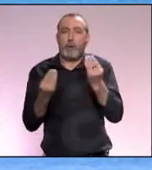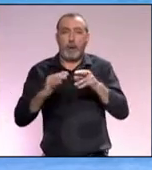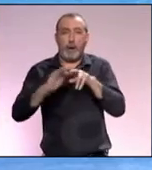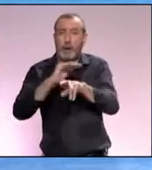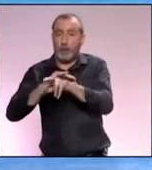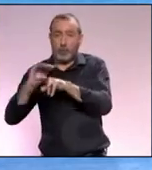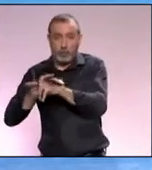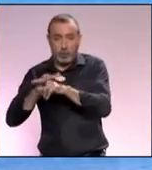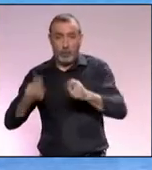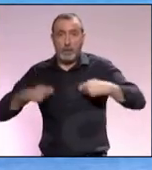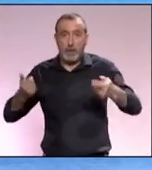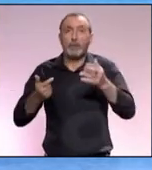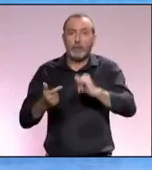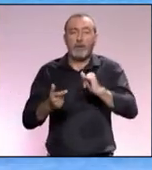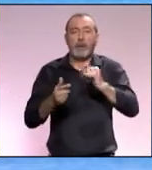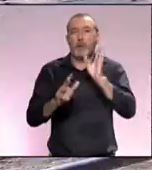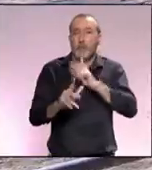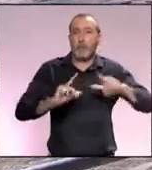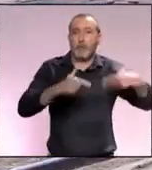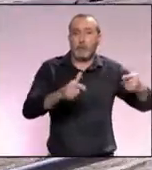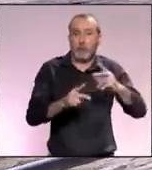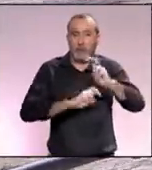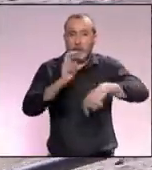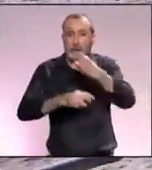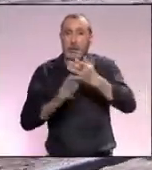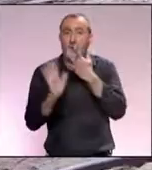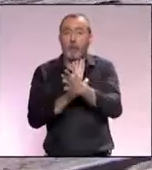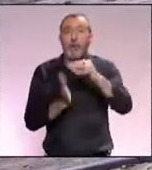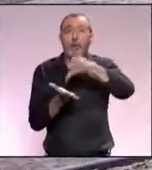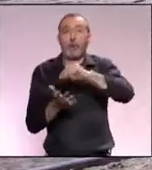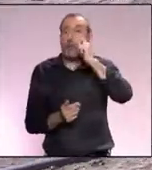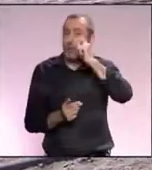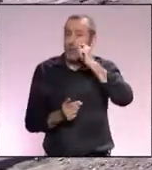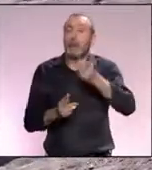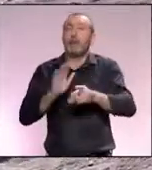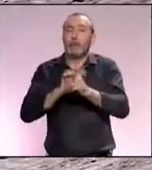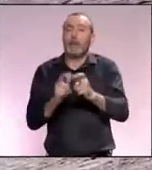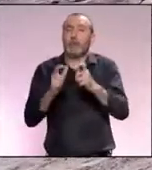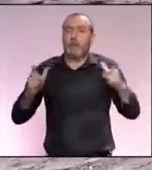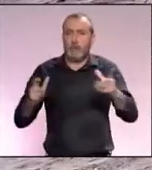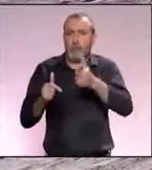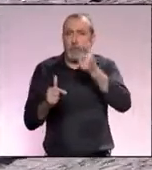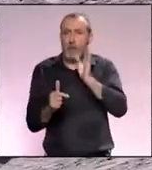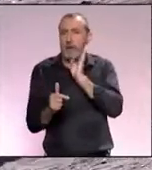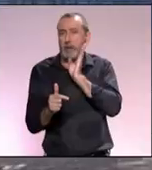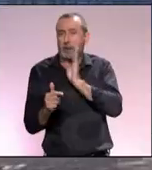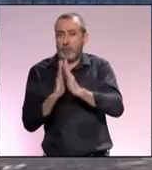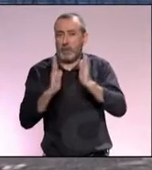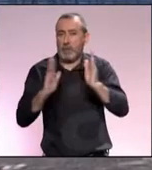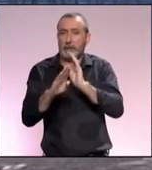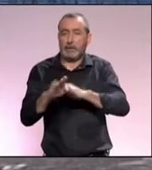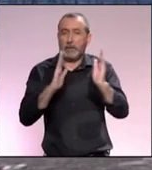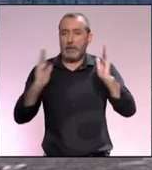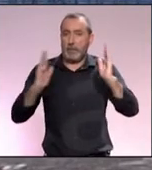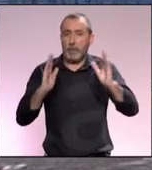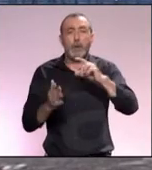y mejora en la gestión de residuos. La actividad turística genera residuos que incrementan las tasas de generación con cierta temporalidad. Málaga